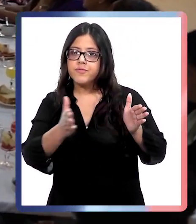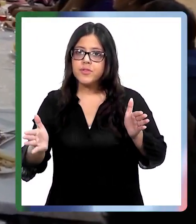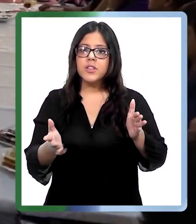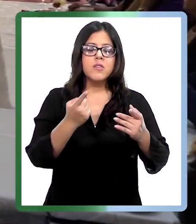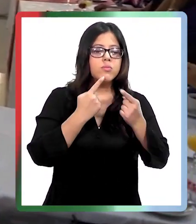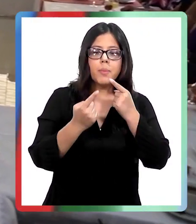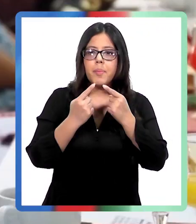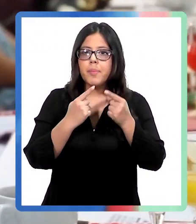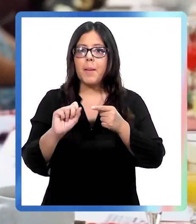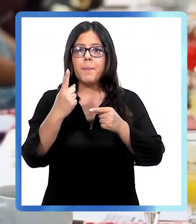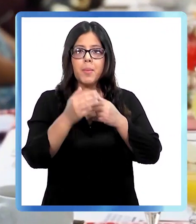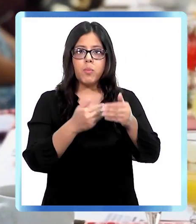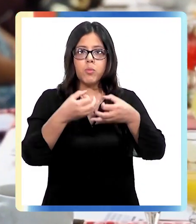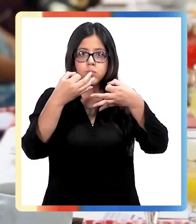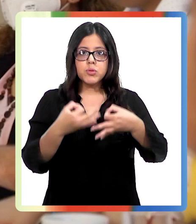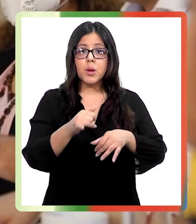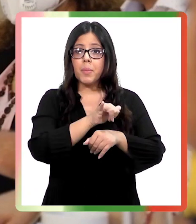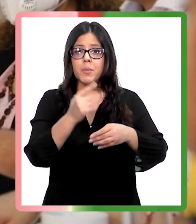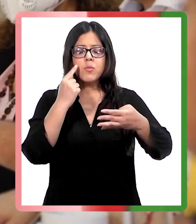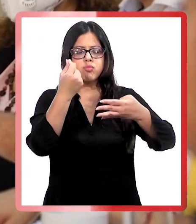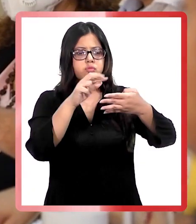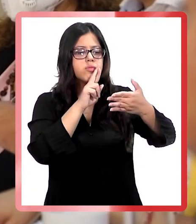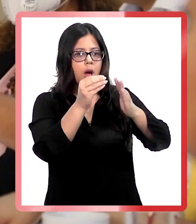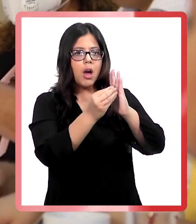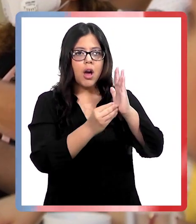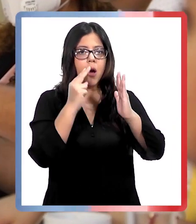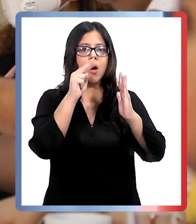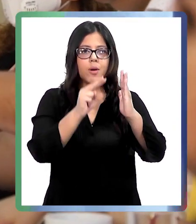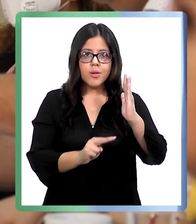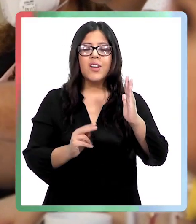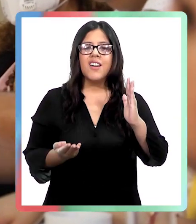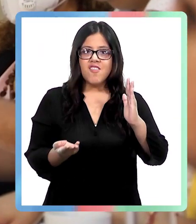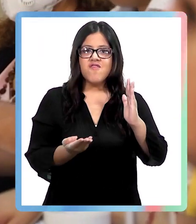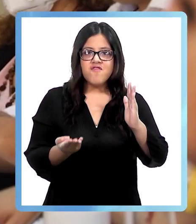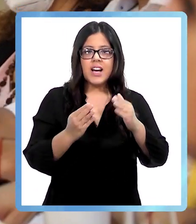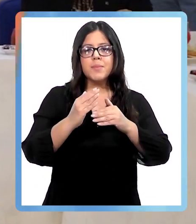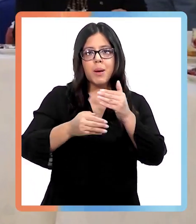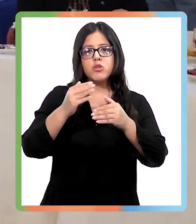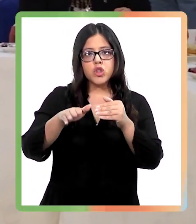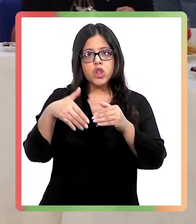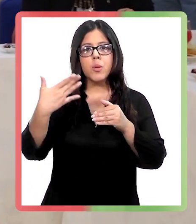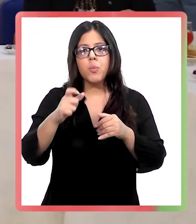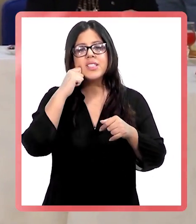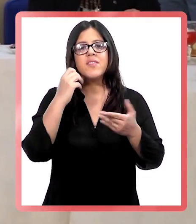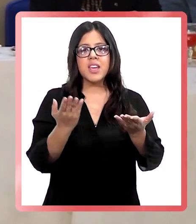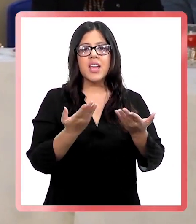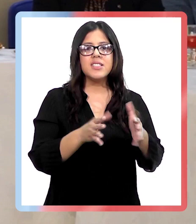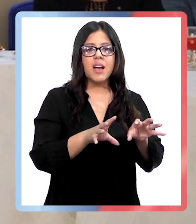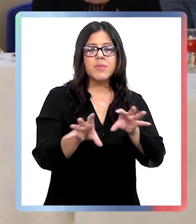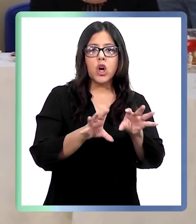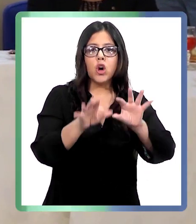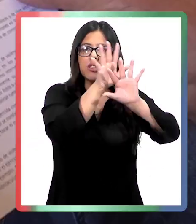permitirá luego obtener resultados que serán la base para las etapas siguientes que consideran entrega de material gráfico, apoyo